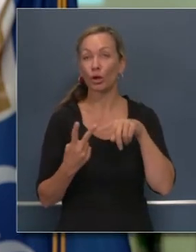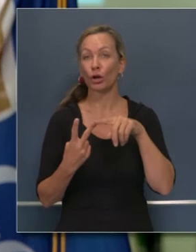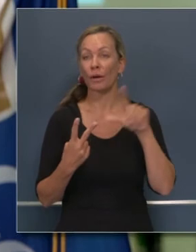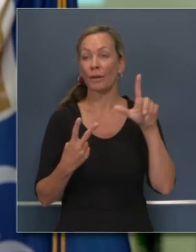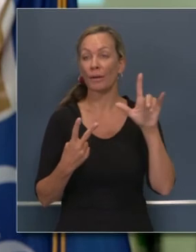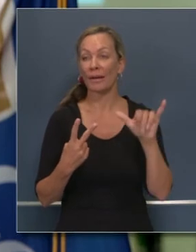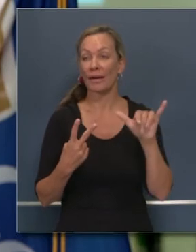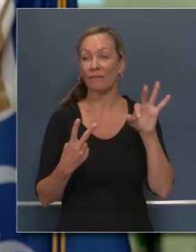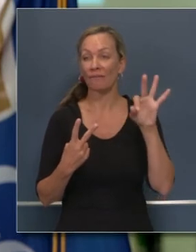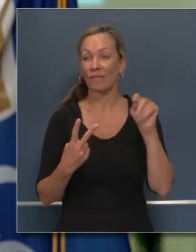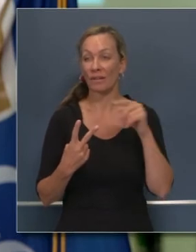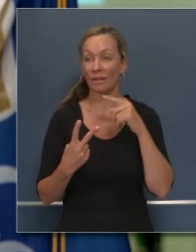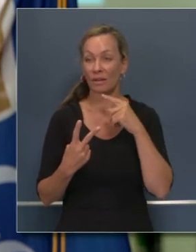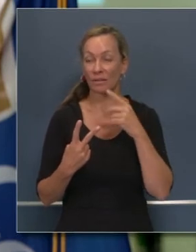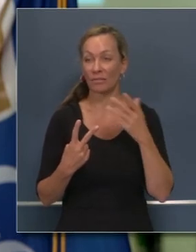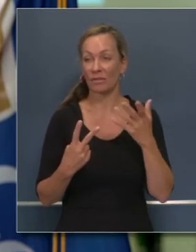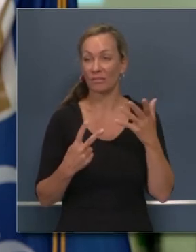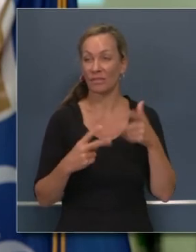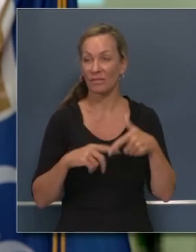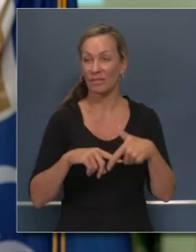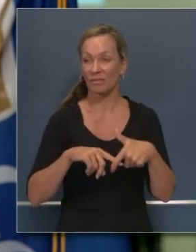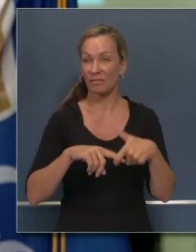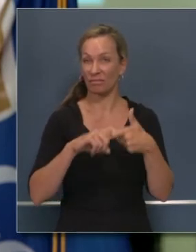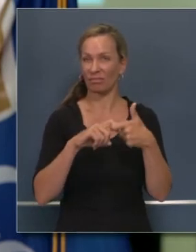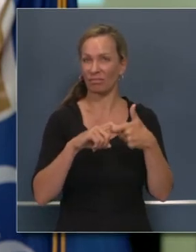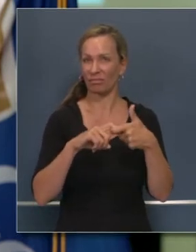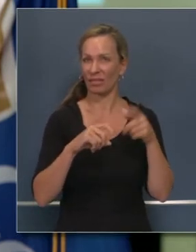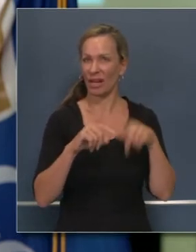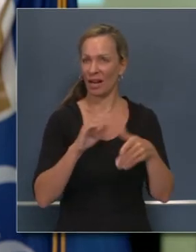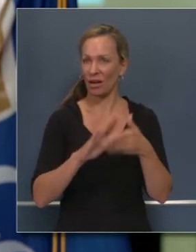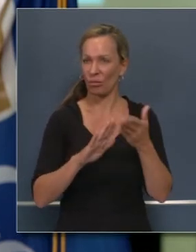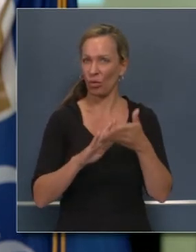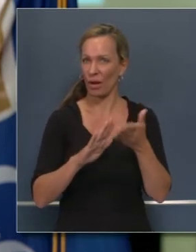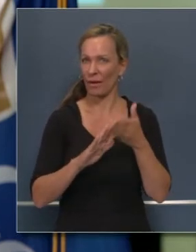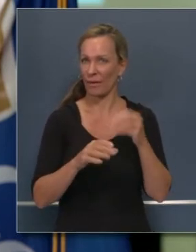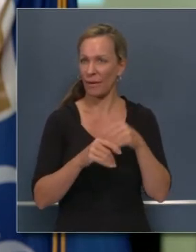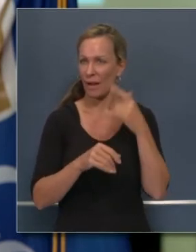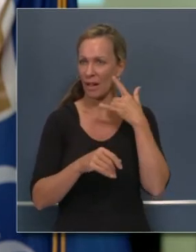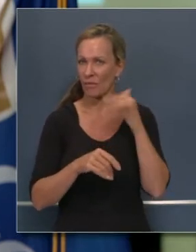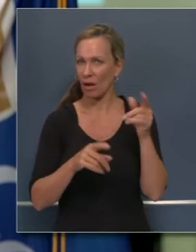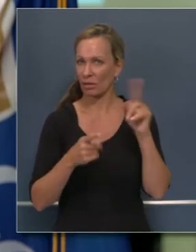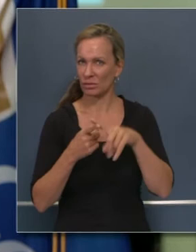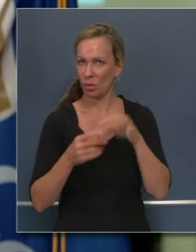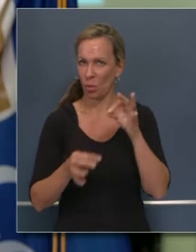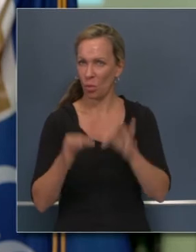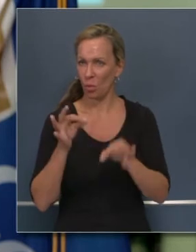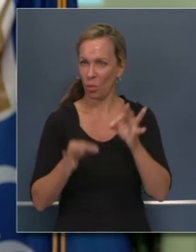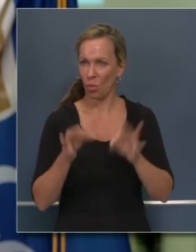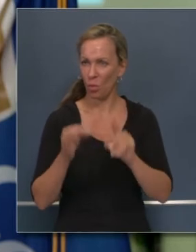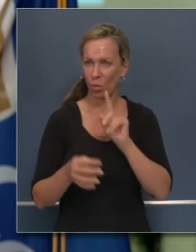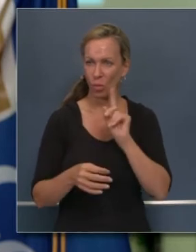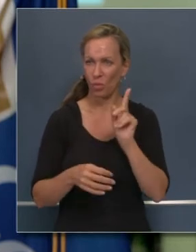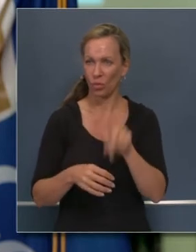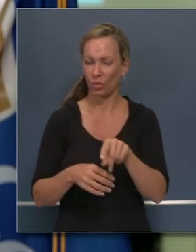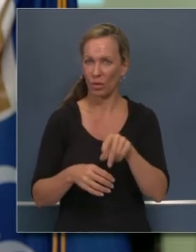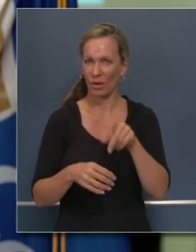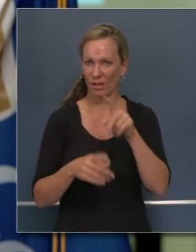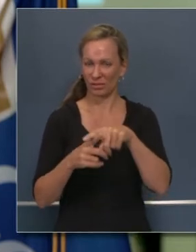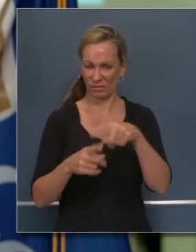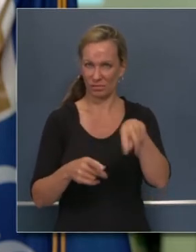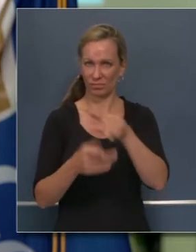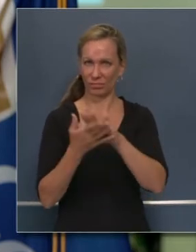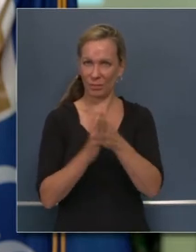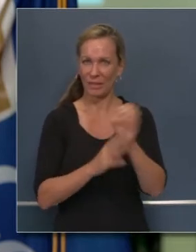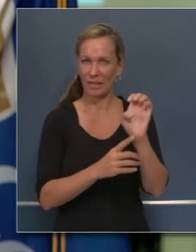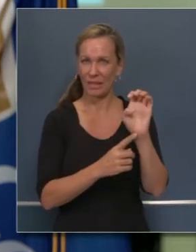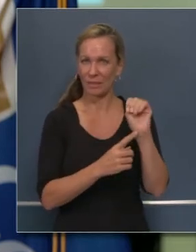hablar del norte de California. O sea, iban a reclasificar a los conductores en Uber y Lyft.